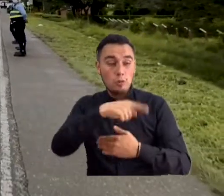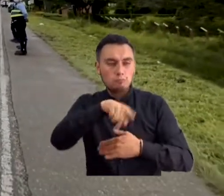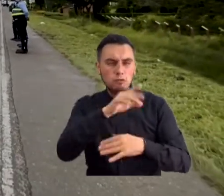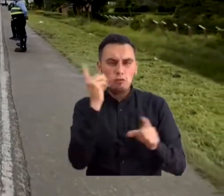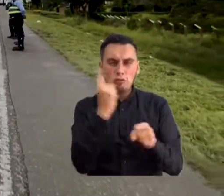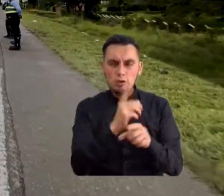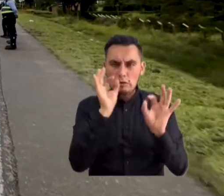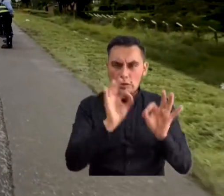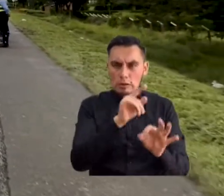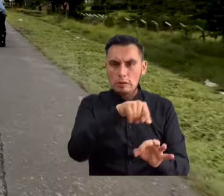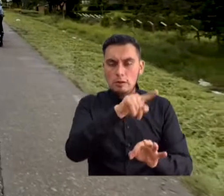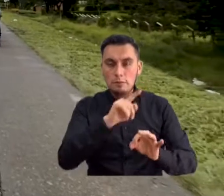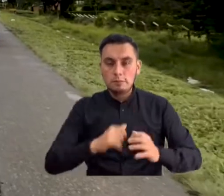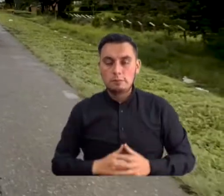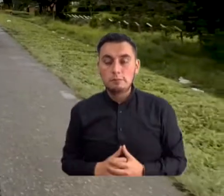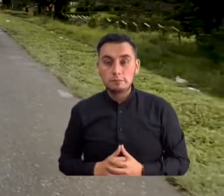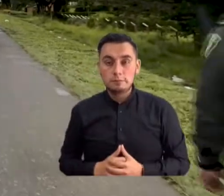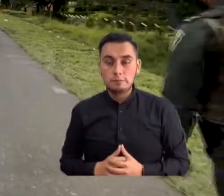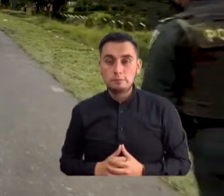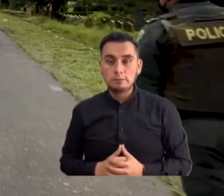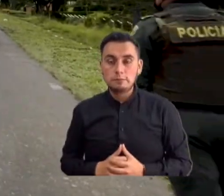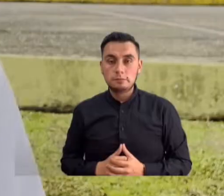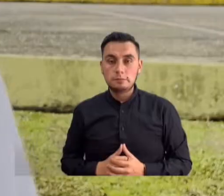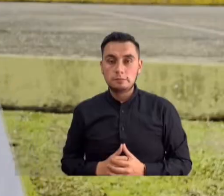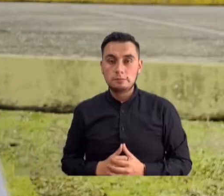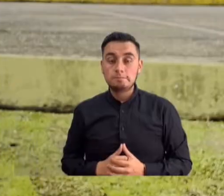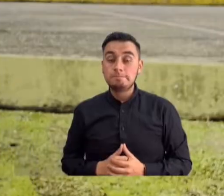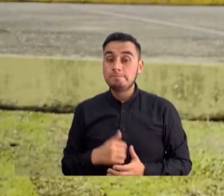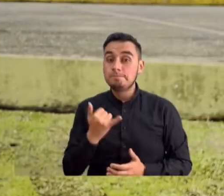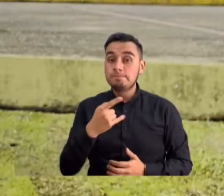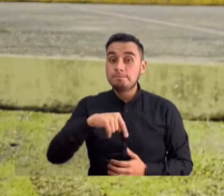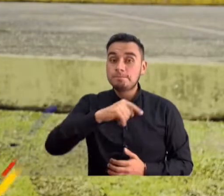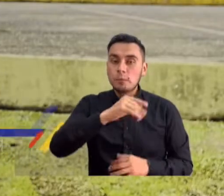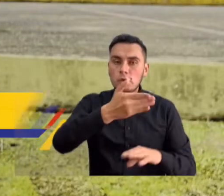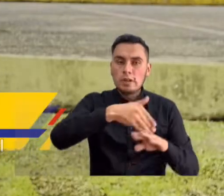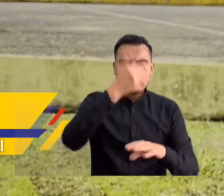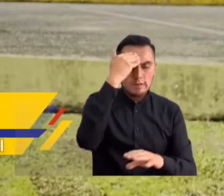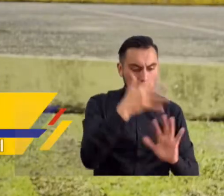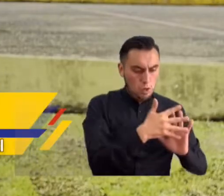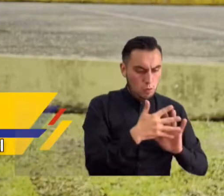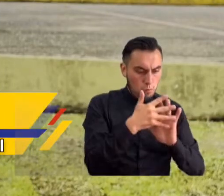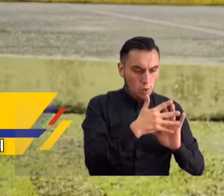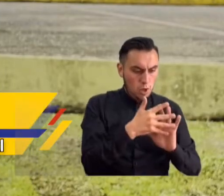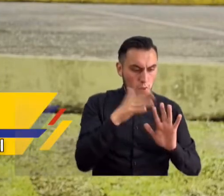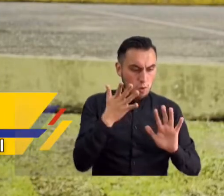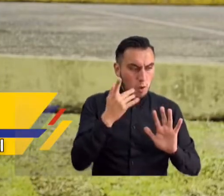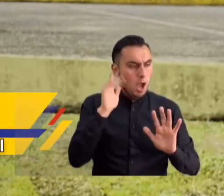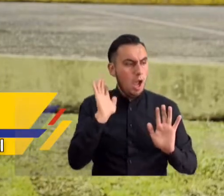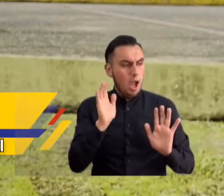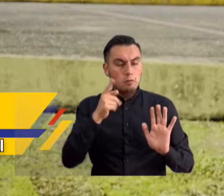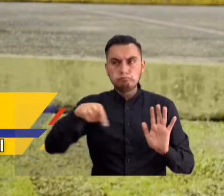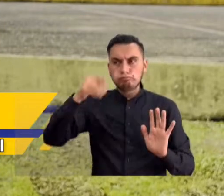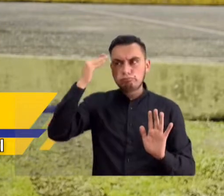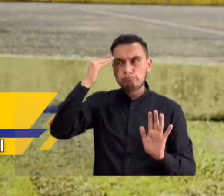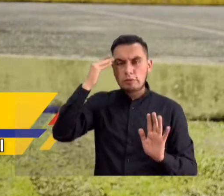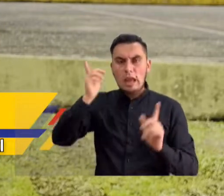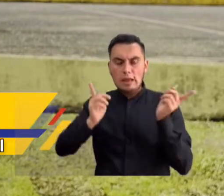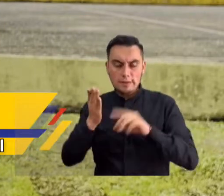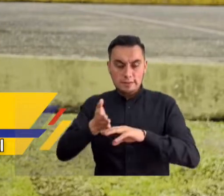la fase de construcción y así mismo facilitar el ejercicio propio de la construcción. Hemos levantado, mediante el modelo analítico creado en la DIARI,